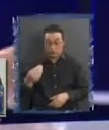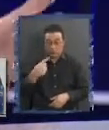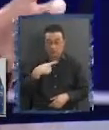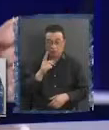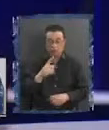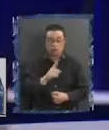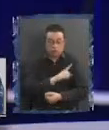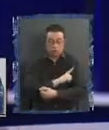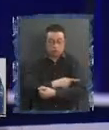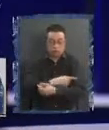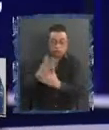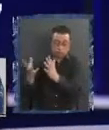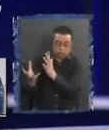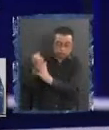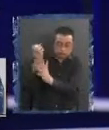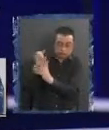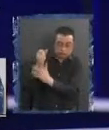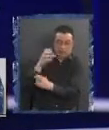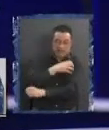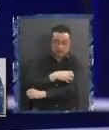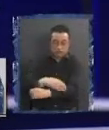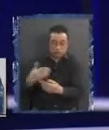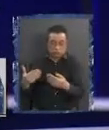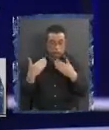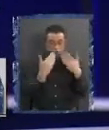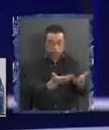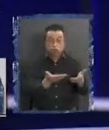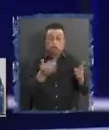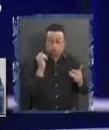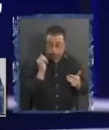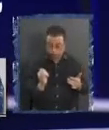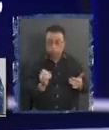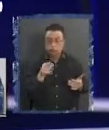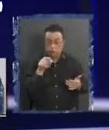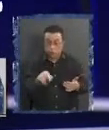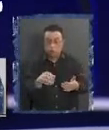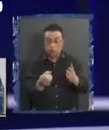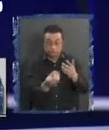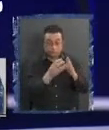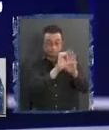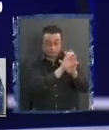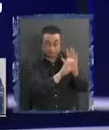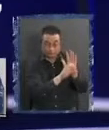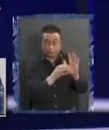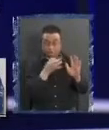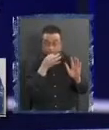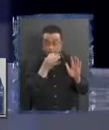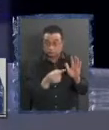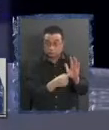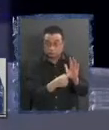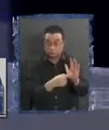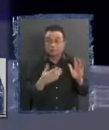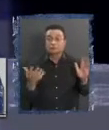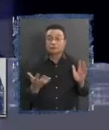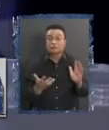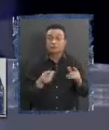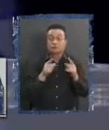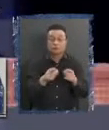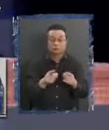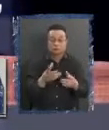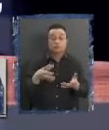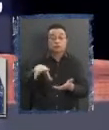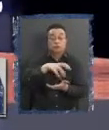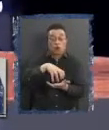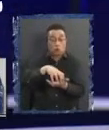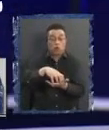constitución atribuciones a las regiones. Lo que sí hoy día establece el nuevo borrador de la propuesta constitucional es efectivamente de que los comunas son la